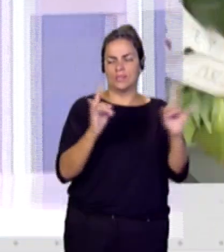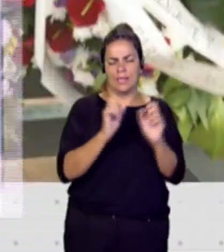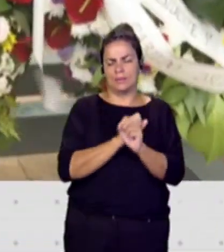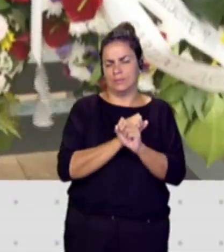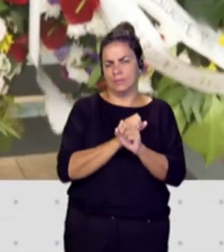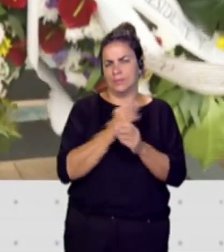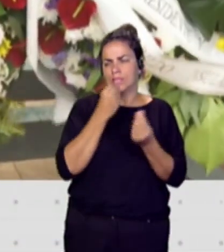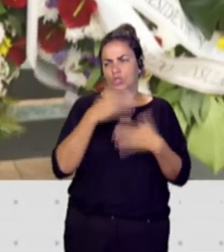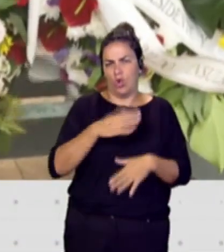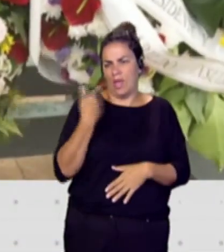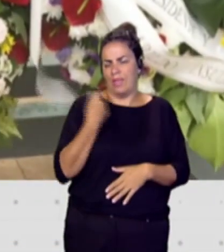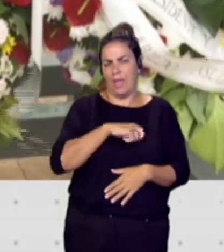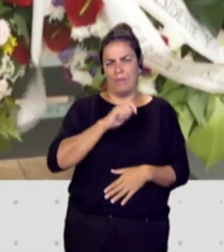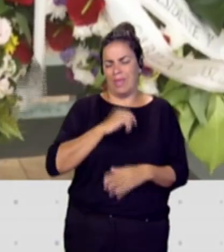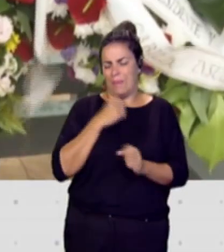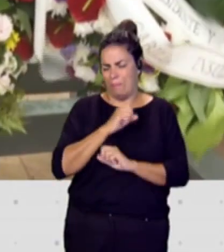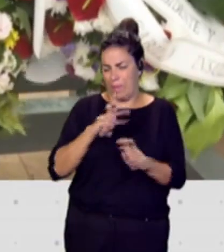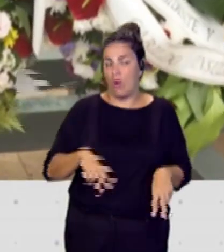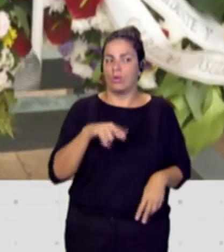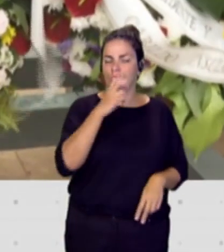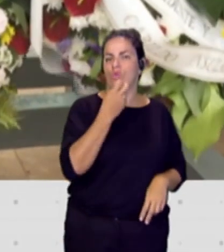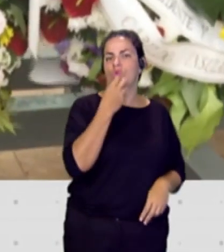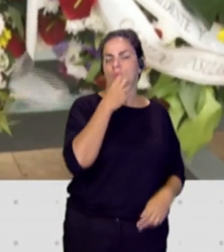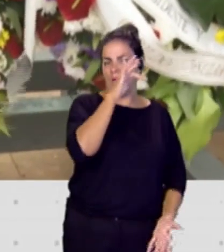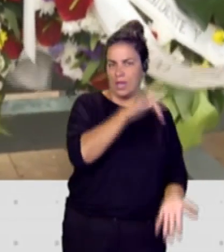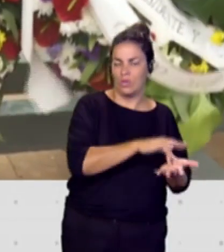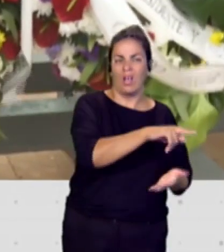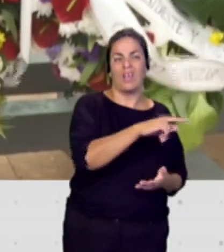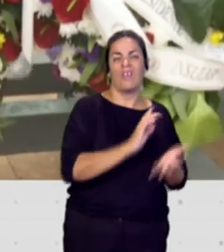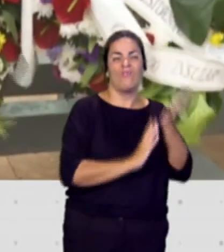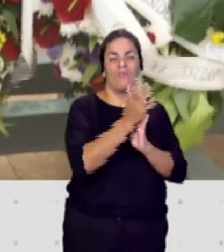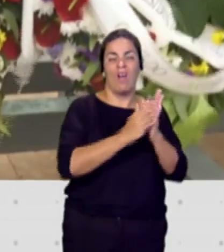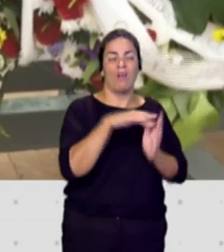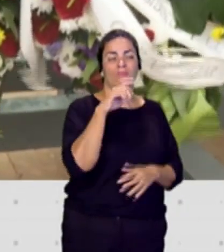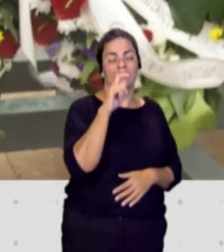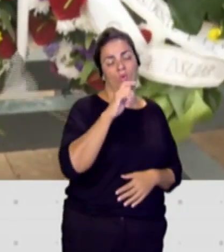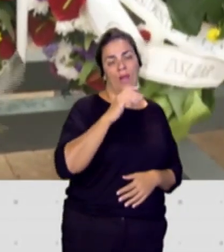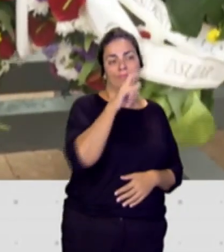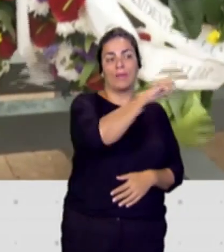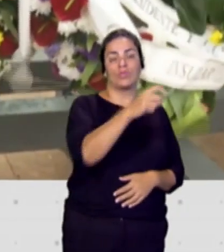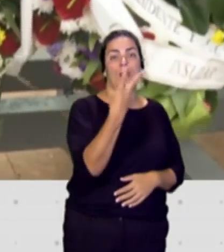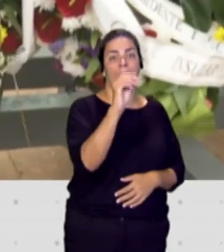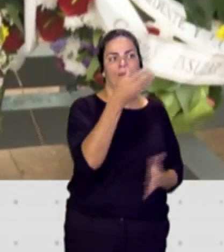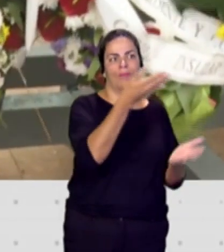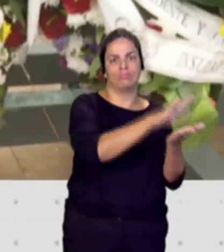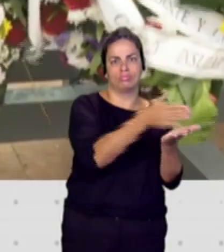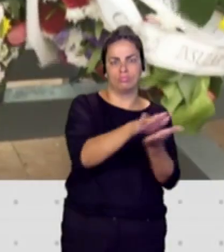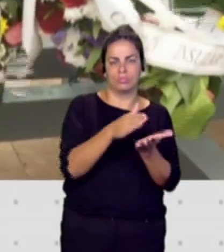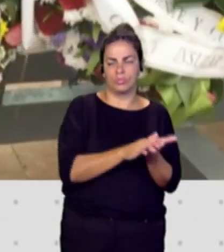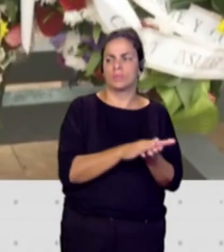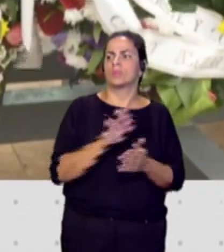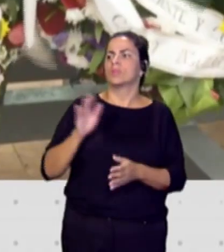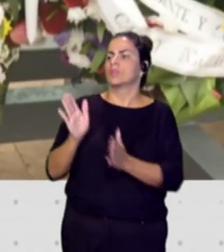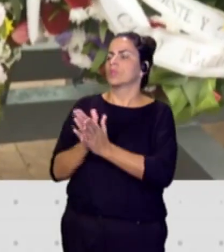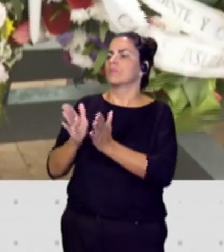reciente de España y que ocurrió aquí en Canarias, en La Gomera. Un fuego que provocó la muerte a 20 personas. Miguel Ángel Reyes, ¿cómo se va a